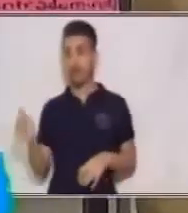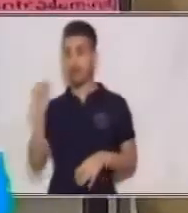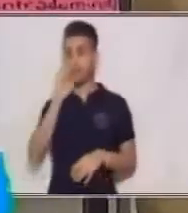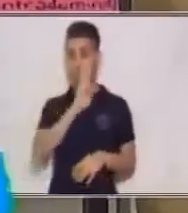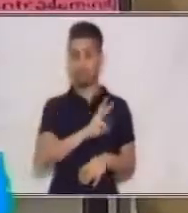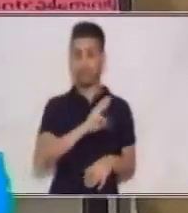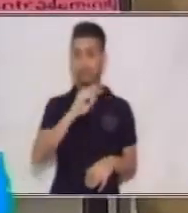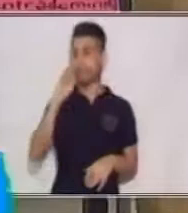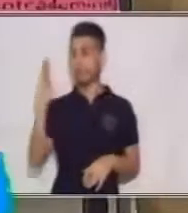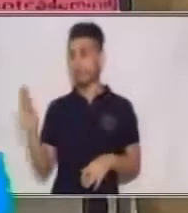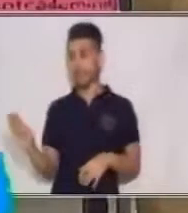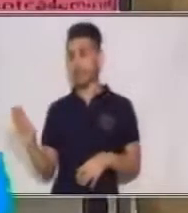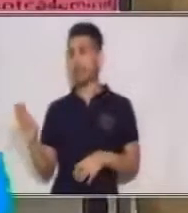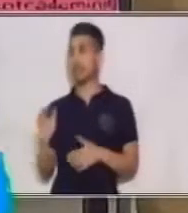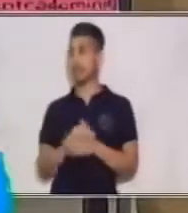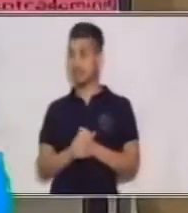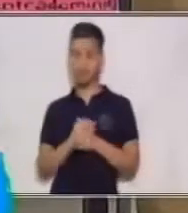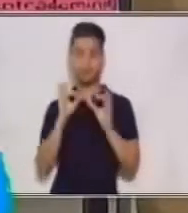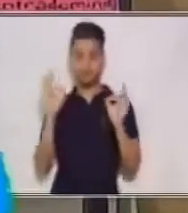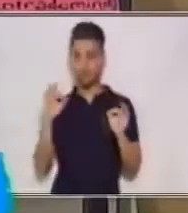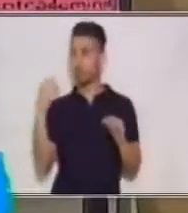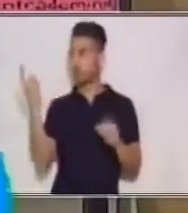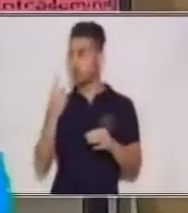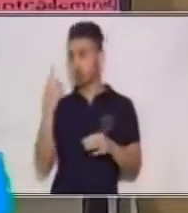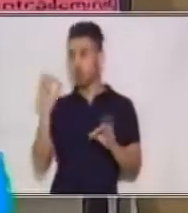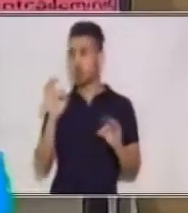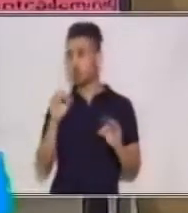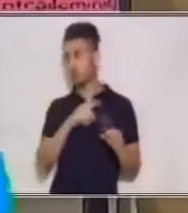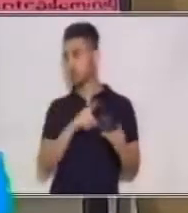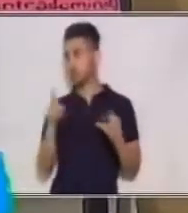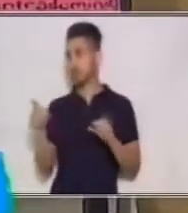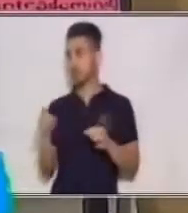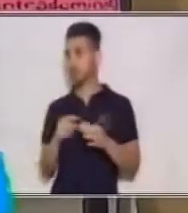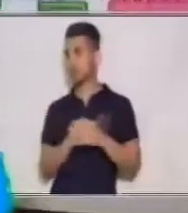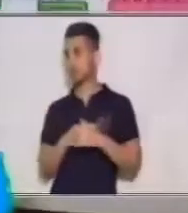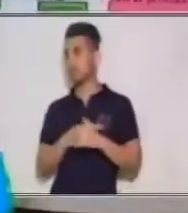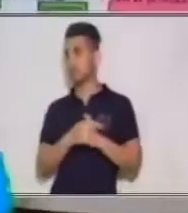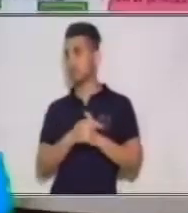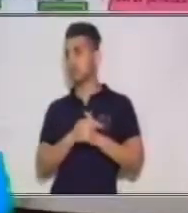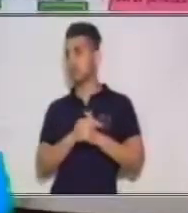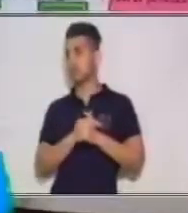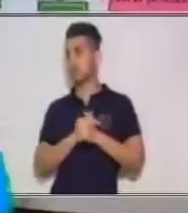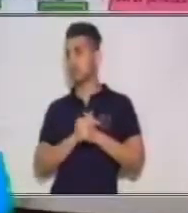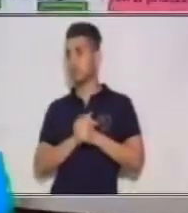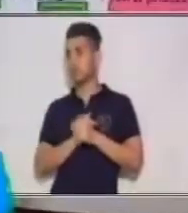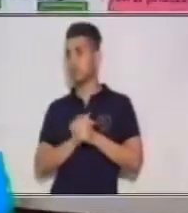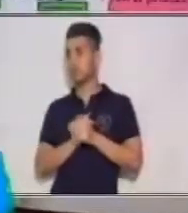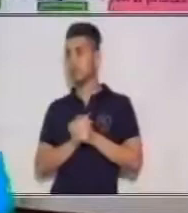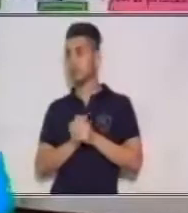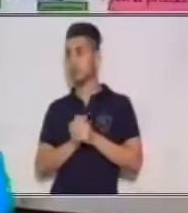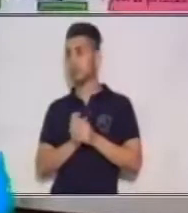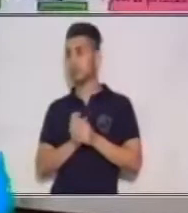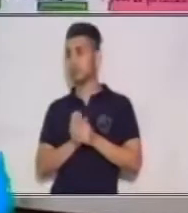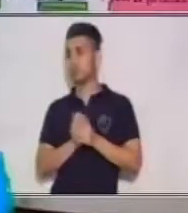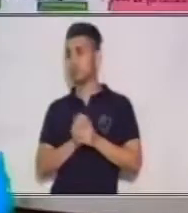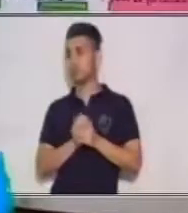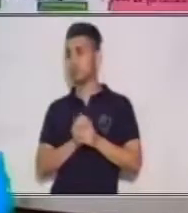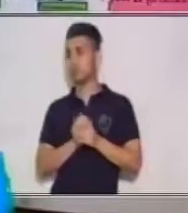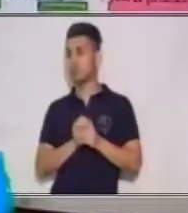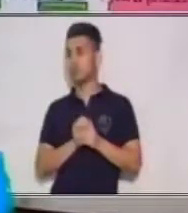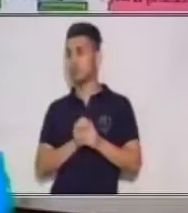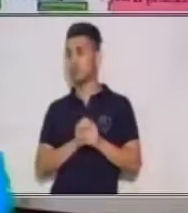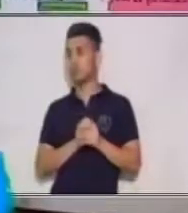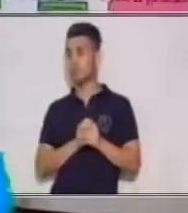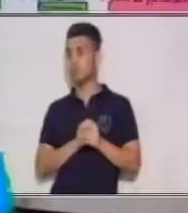con B. Sí, todos los elementos del dominio están relacionados con un solo